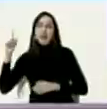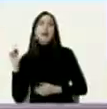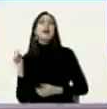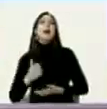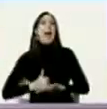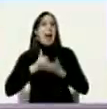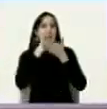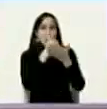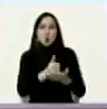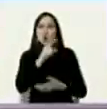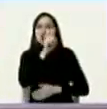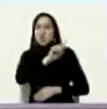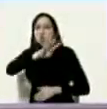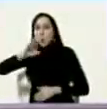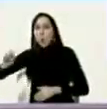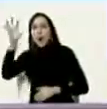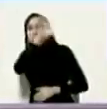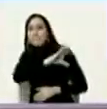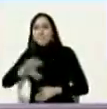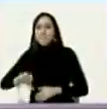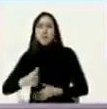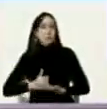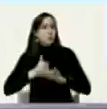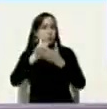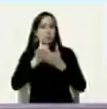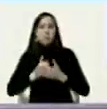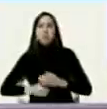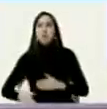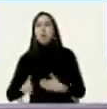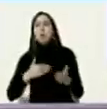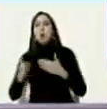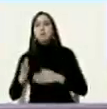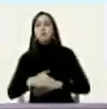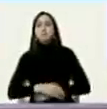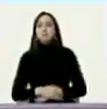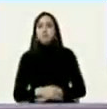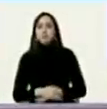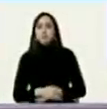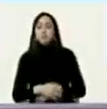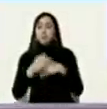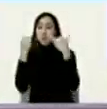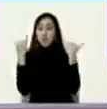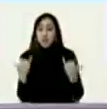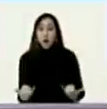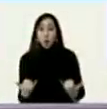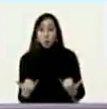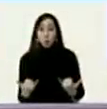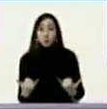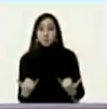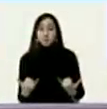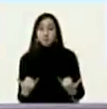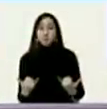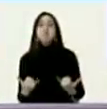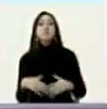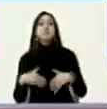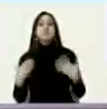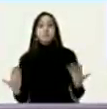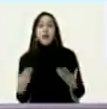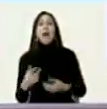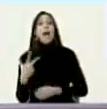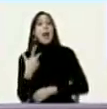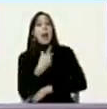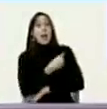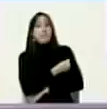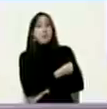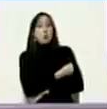ayudar a 140 países simultáneamente y ahora ¿cuál es una de las vacunas